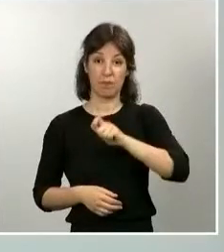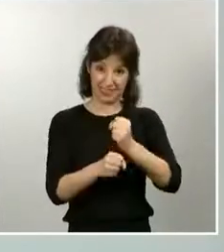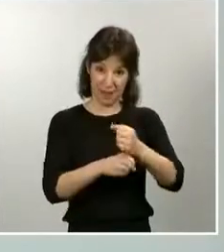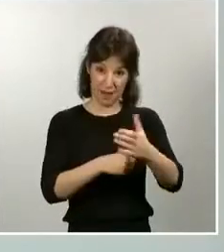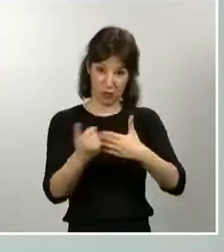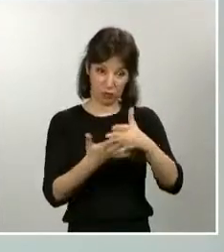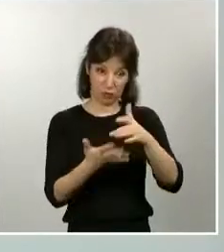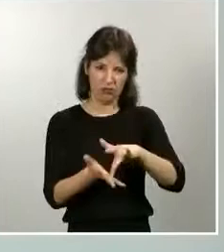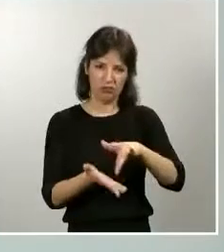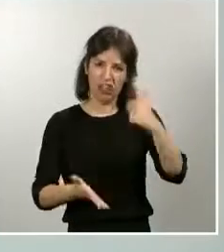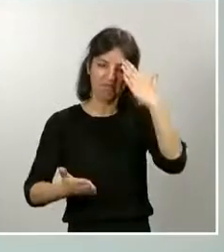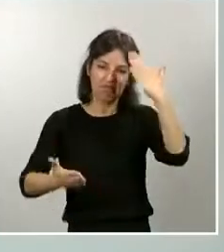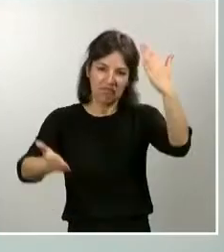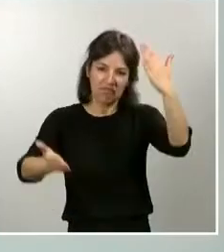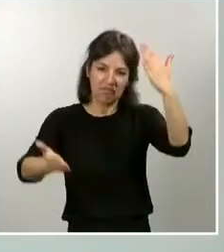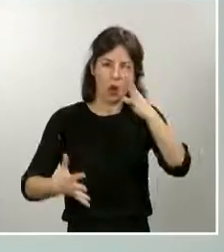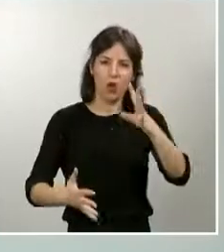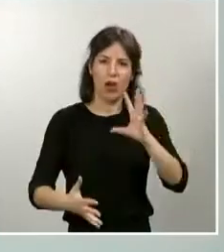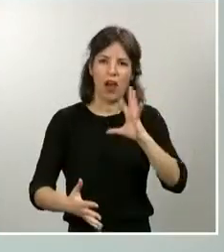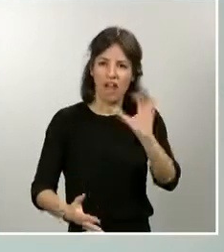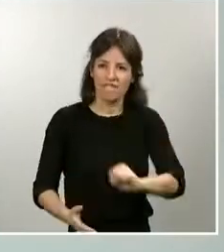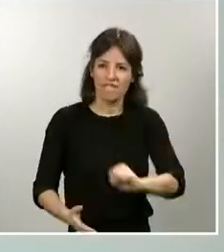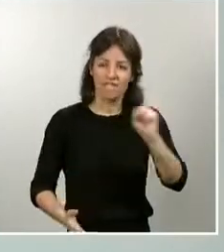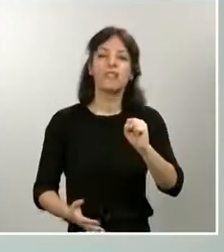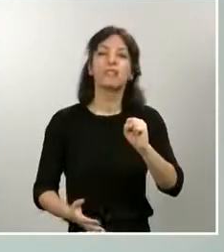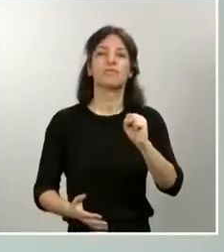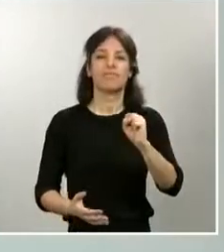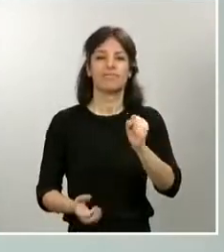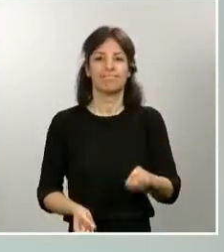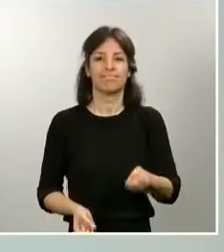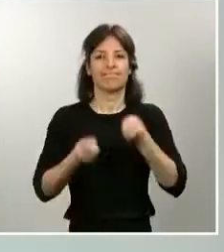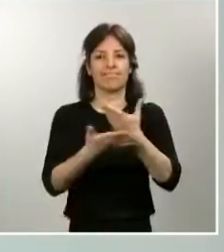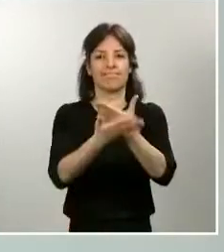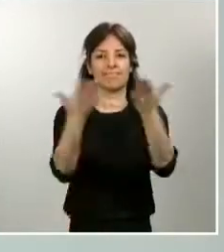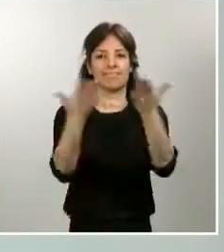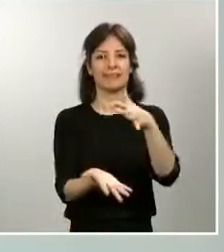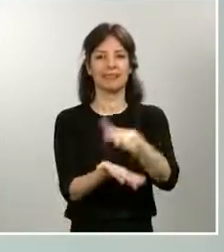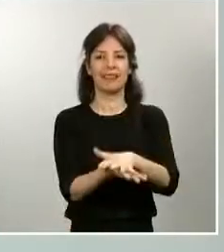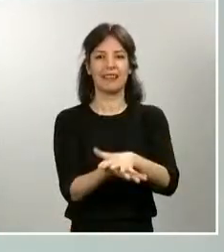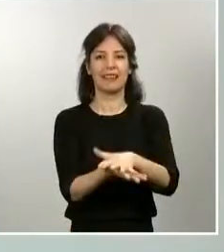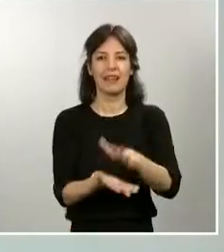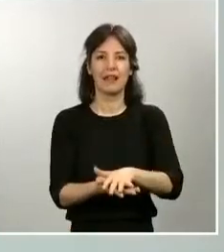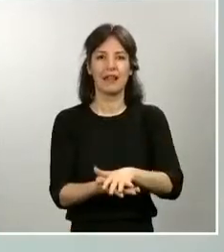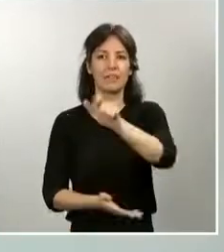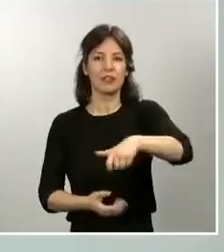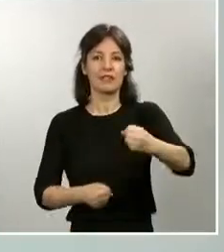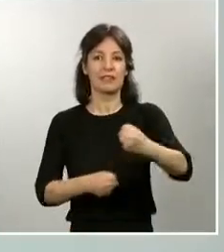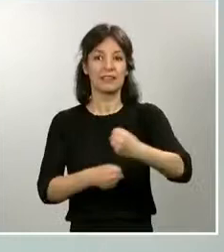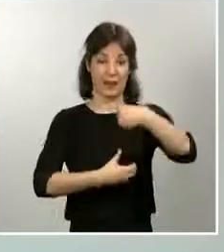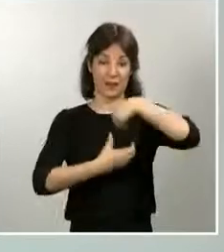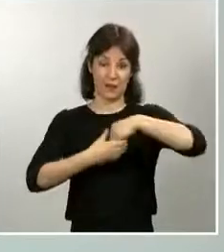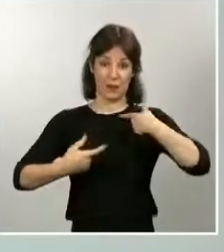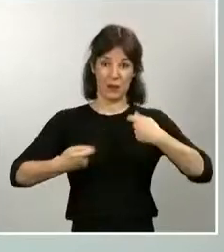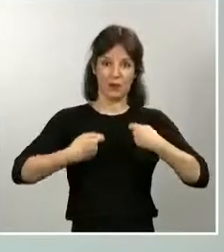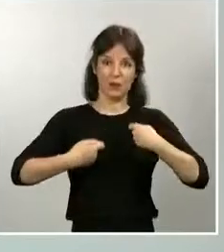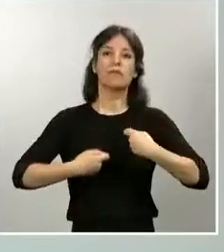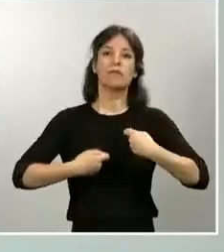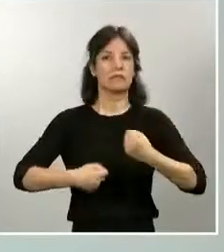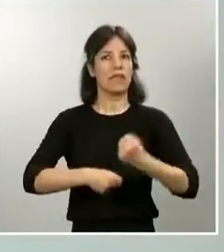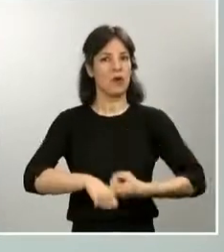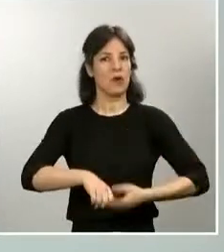intervención y, además, enviar un mensaje de tranquilidad a todos los comerciantes que siguen trabajando en servicios